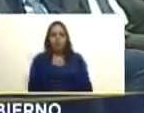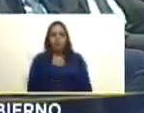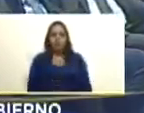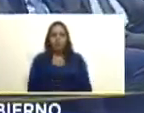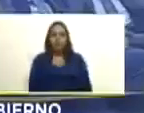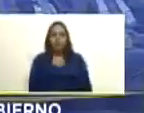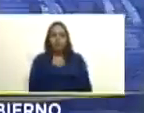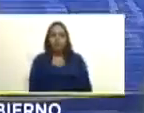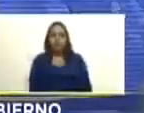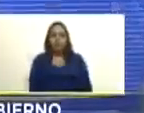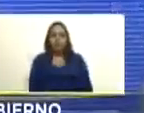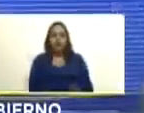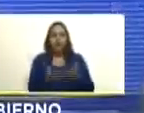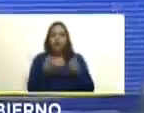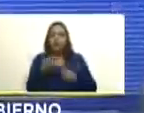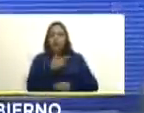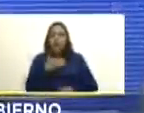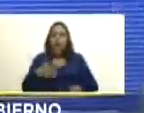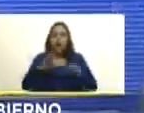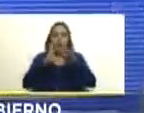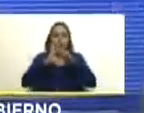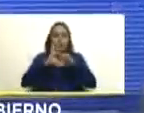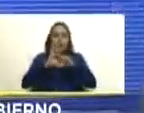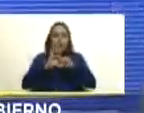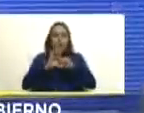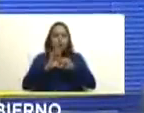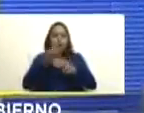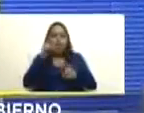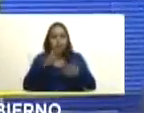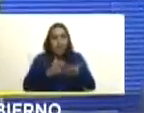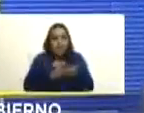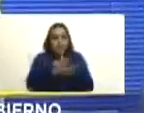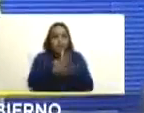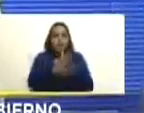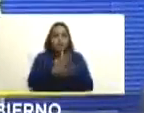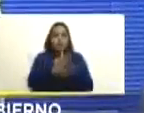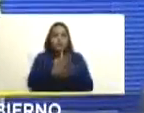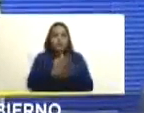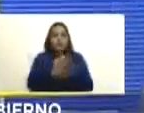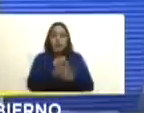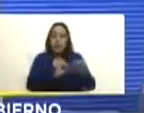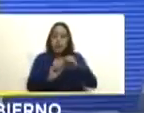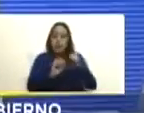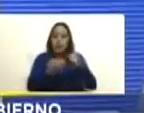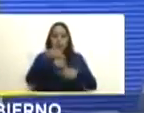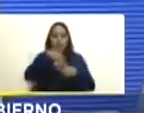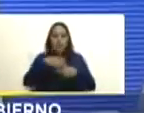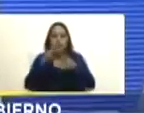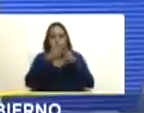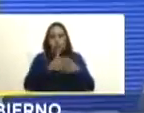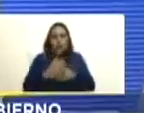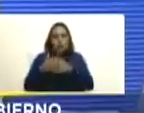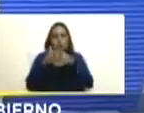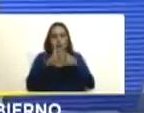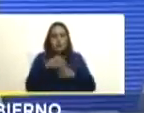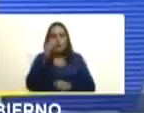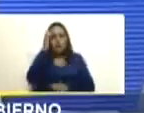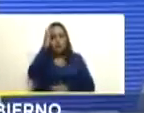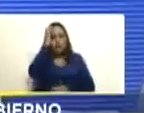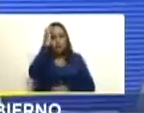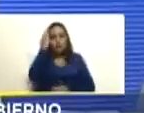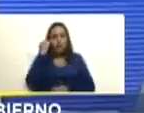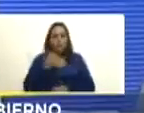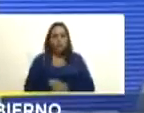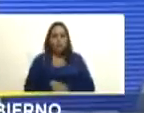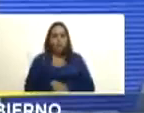muchos admiran la unión y la lealtad con que se mueven en los Estados Unidos más allá de cualquier